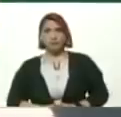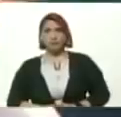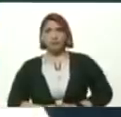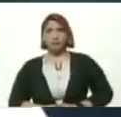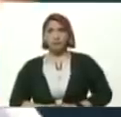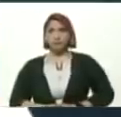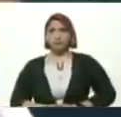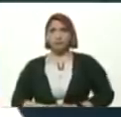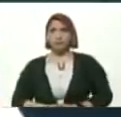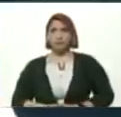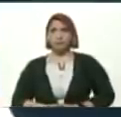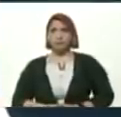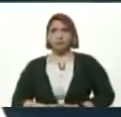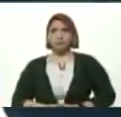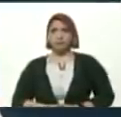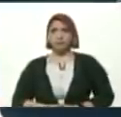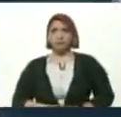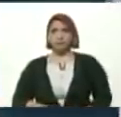Rapizarda De Sicilia